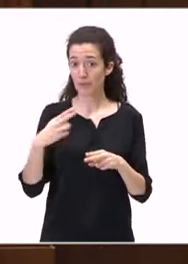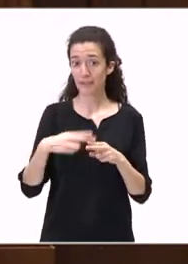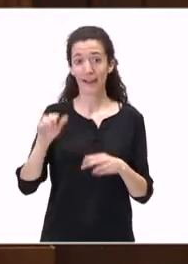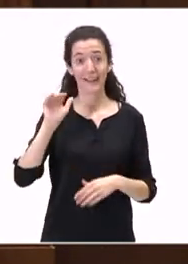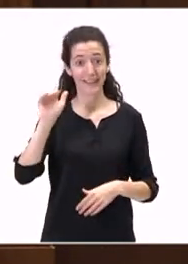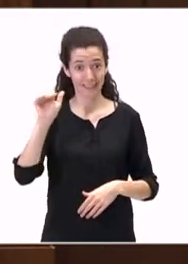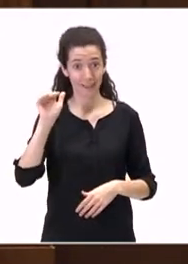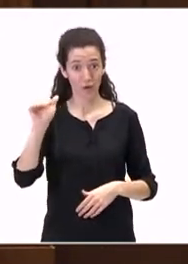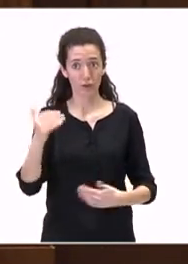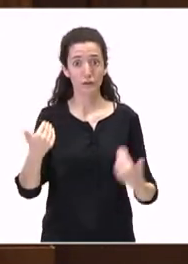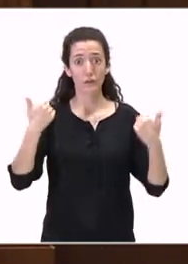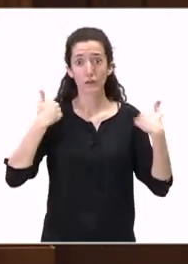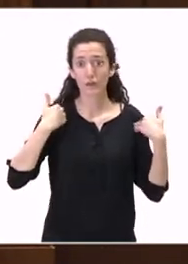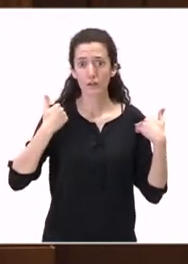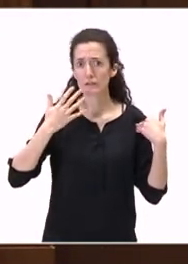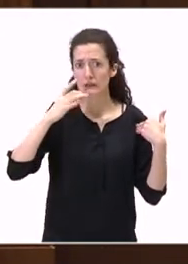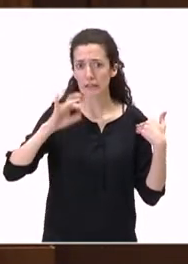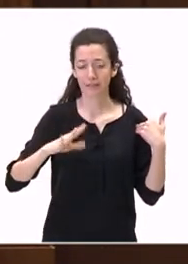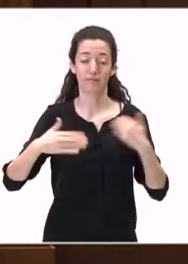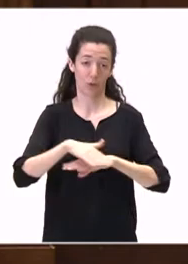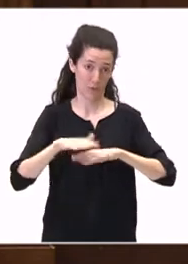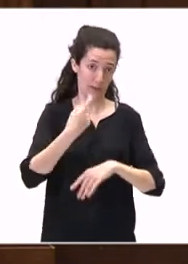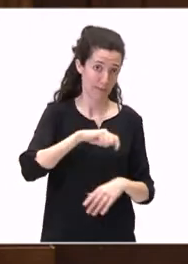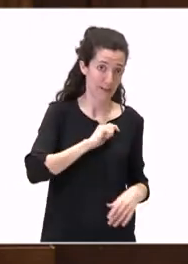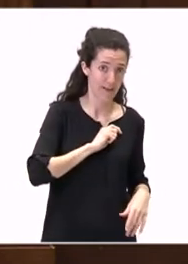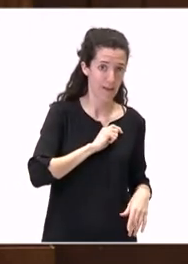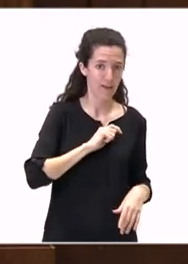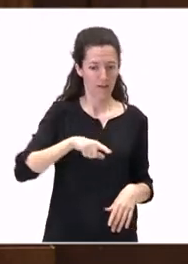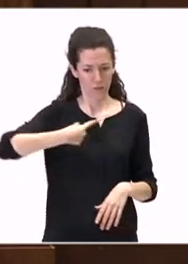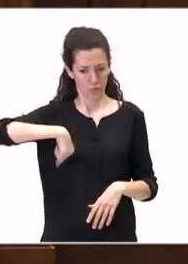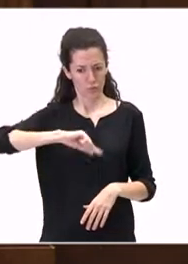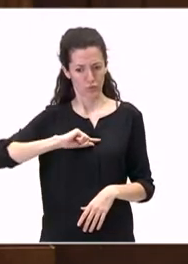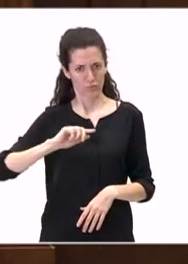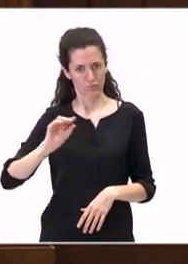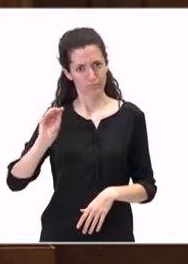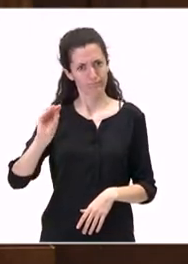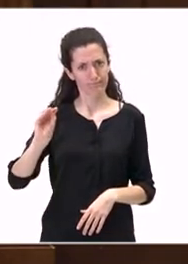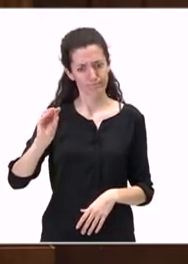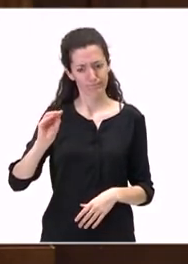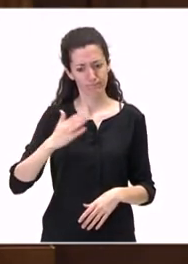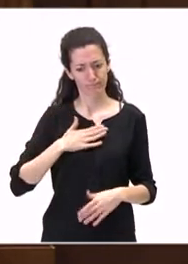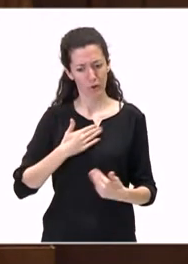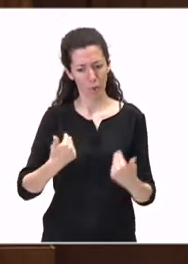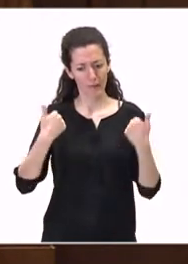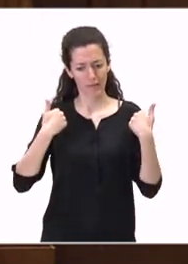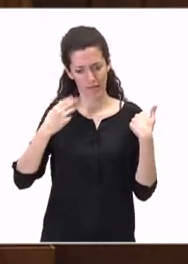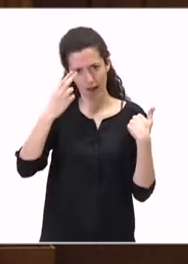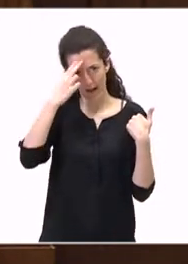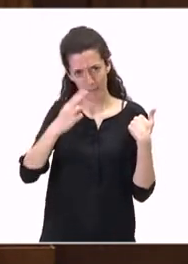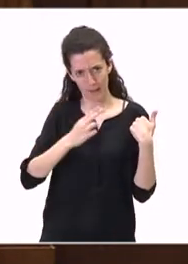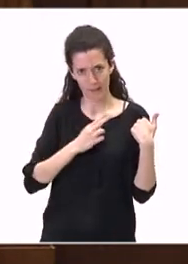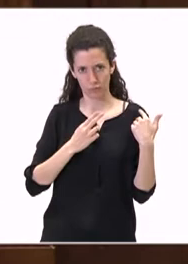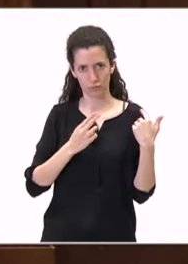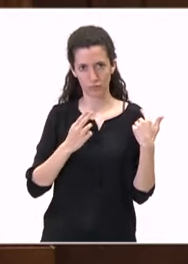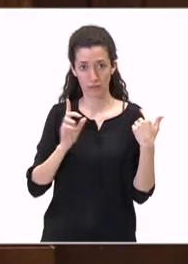España y, por tanto, igual que nosotros exigimos respeto a nuestras competencias y es exigido por otros idéntica reciprocidad,